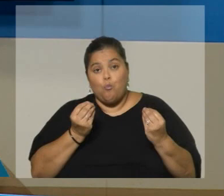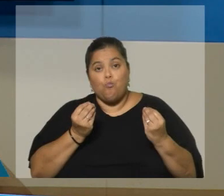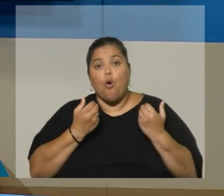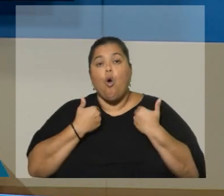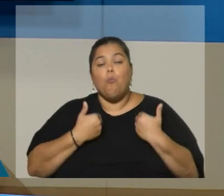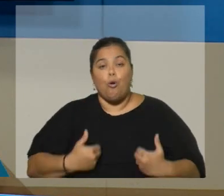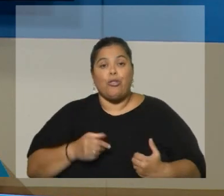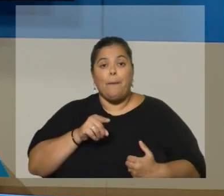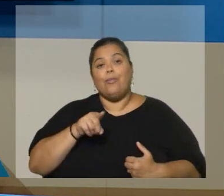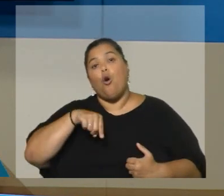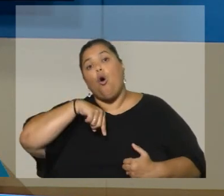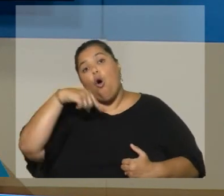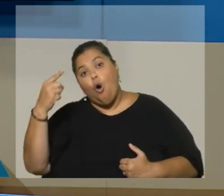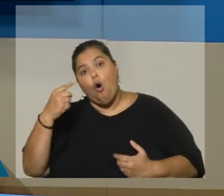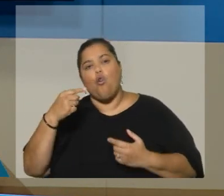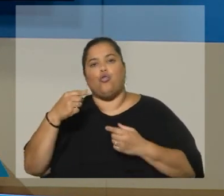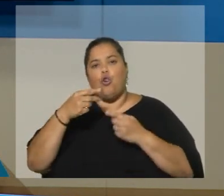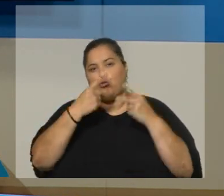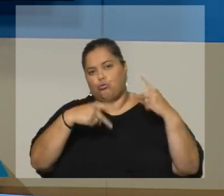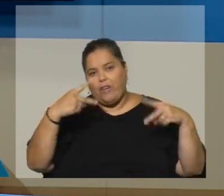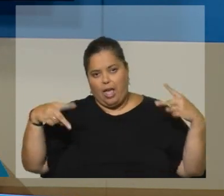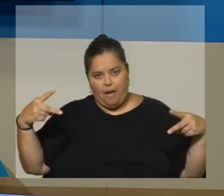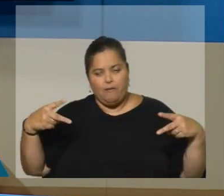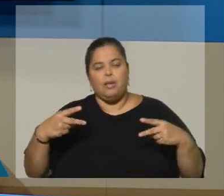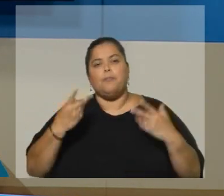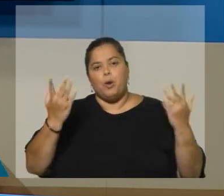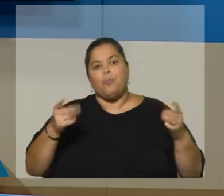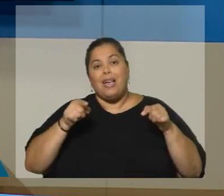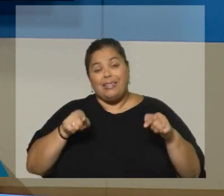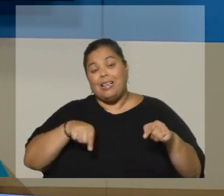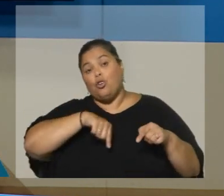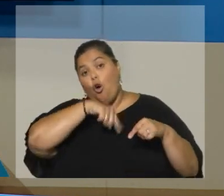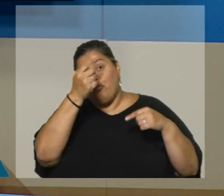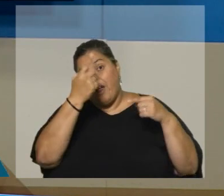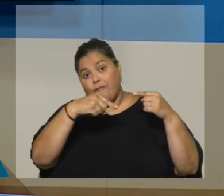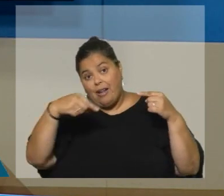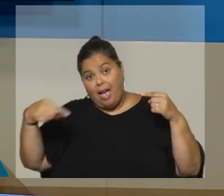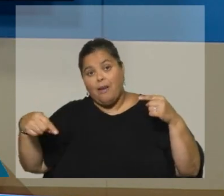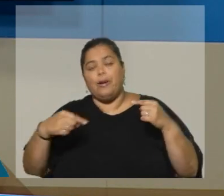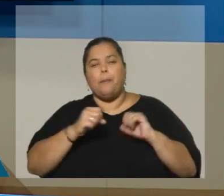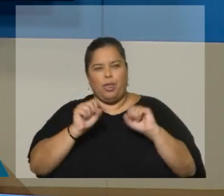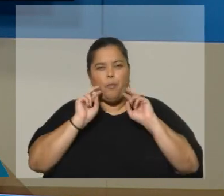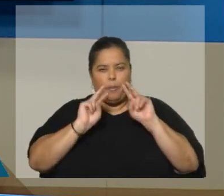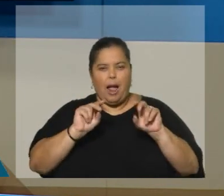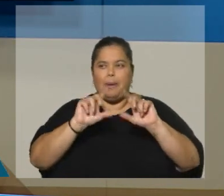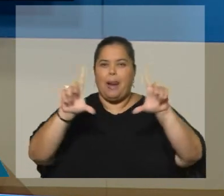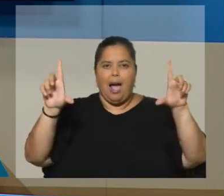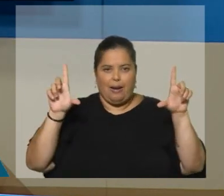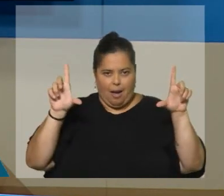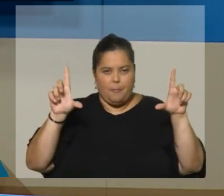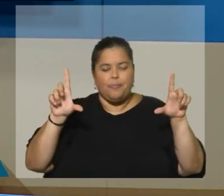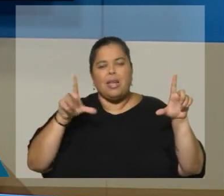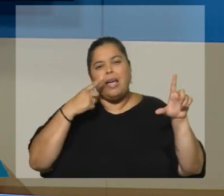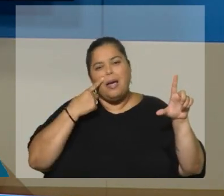partir de otras dimensiones, ¿verdad? Y estas dimensiones que podemos tener ahora, en la siguiente placa, nos van a permitir